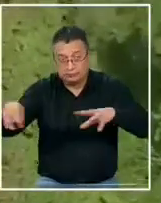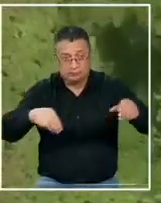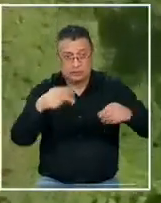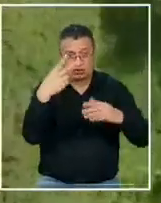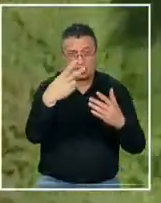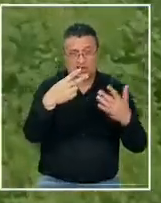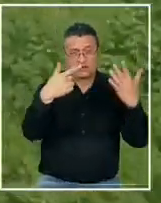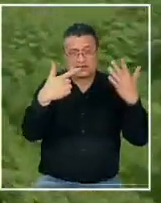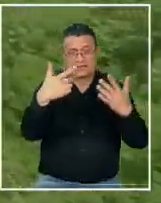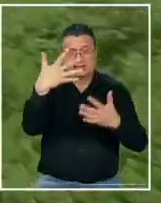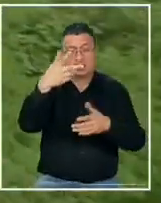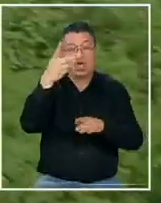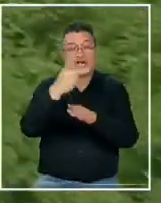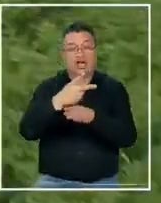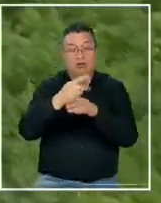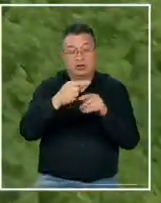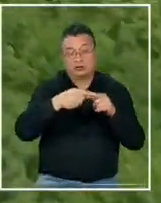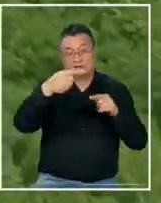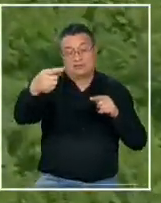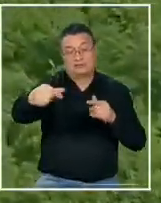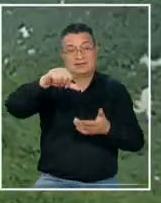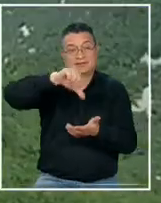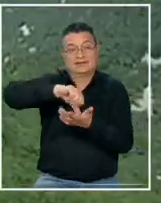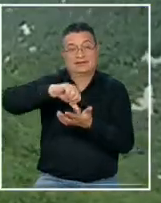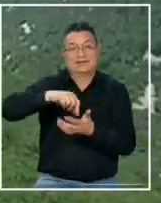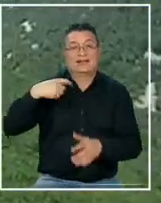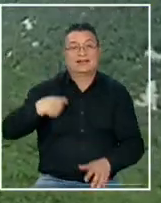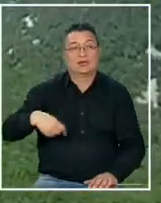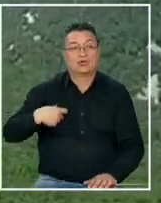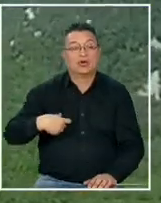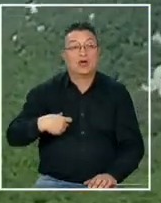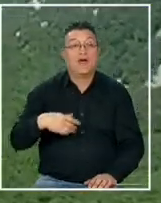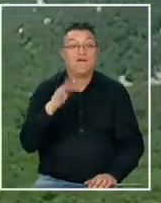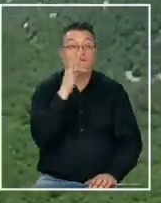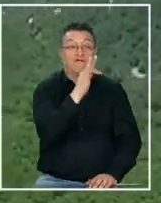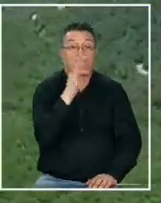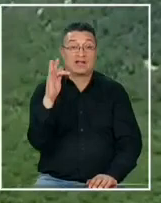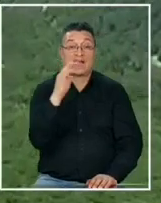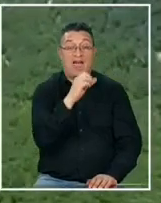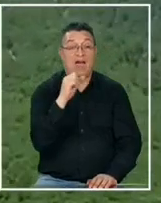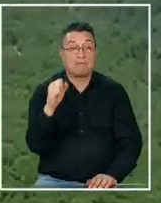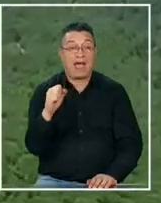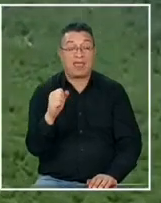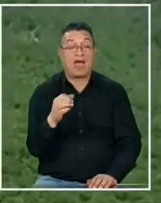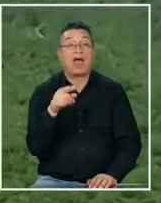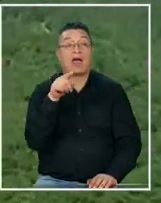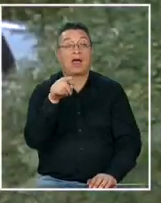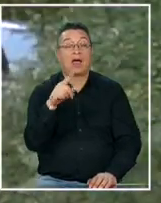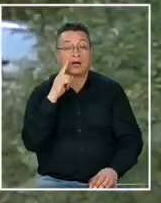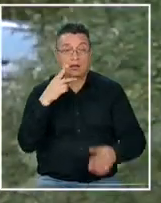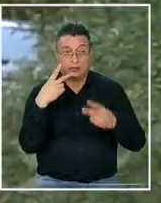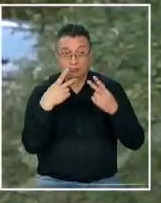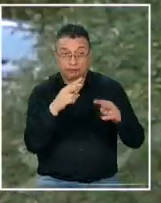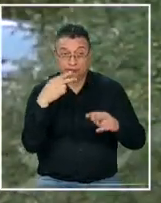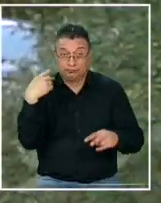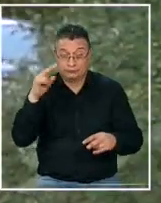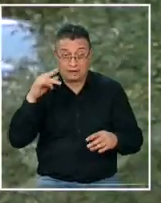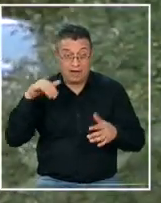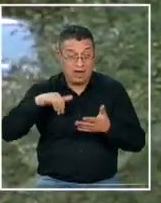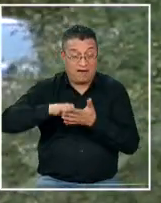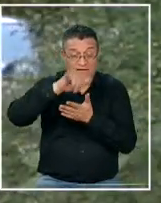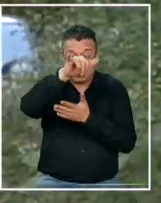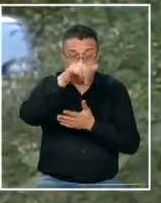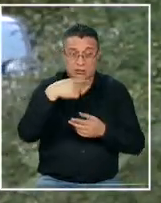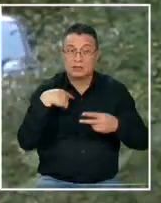275 kilómetros de la capital norteamericana las fuerzas armadas y la junta nacional de seguridad en el transporte de Estados Unidos se están